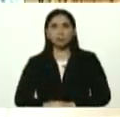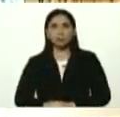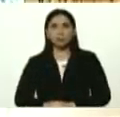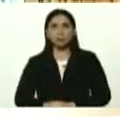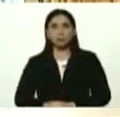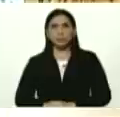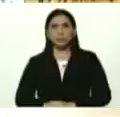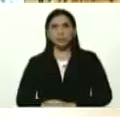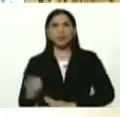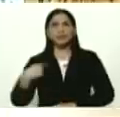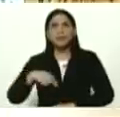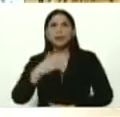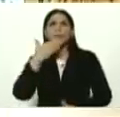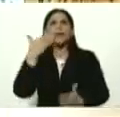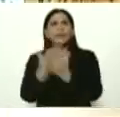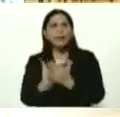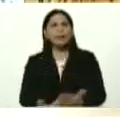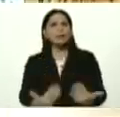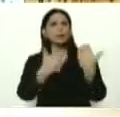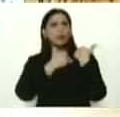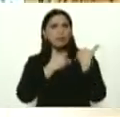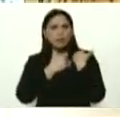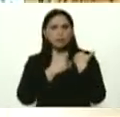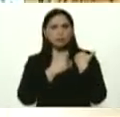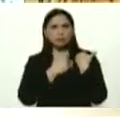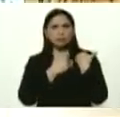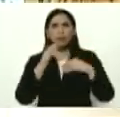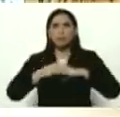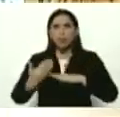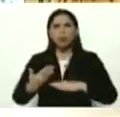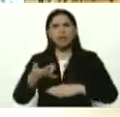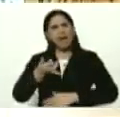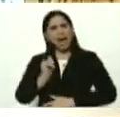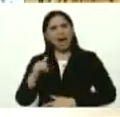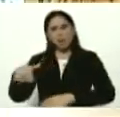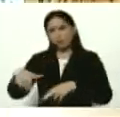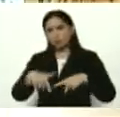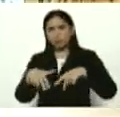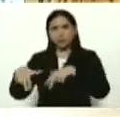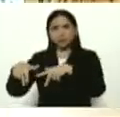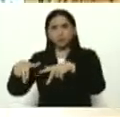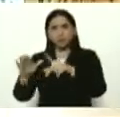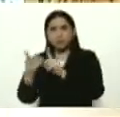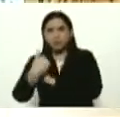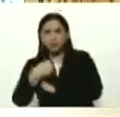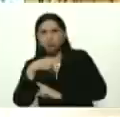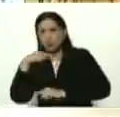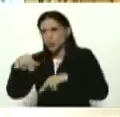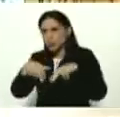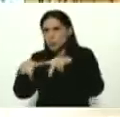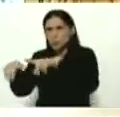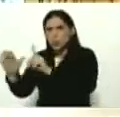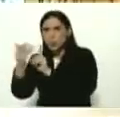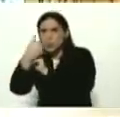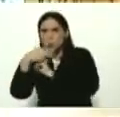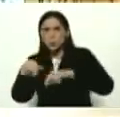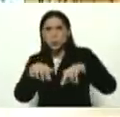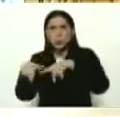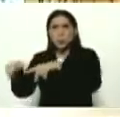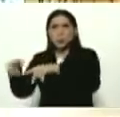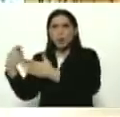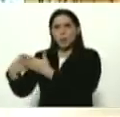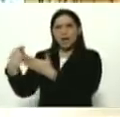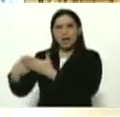Se lo tengo que pedir por responsabilidad. Porque se están pasando por las trochas y están pagando